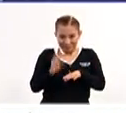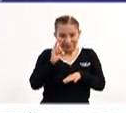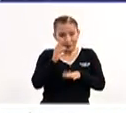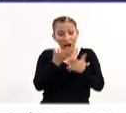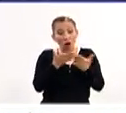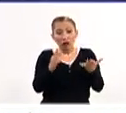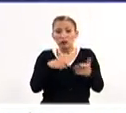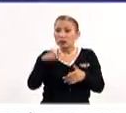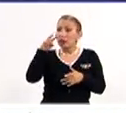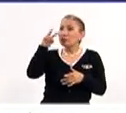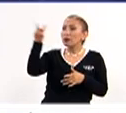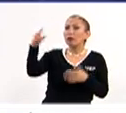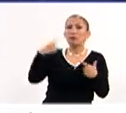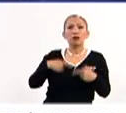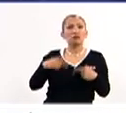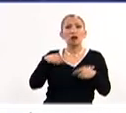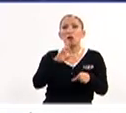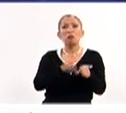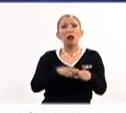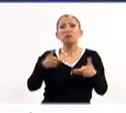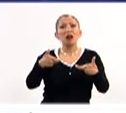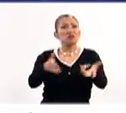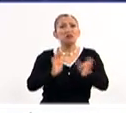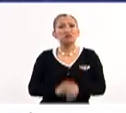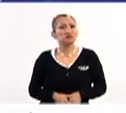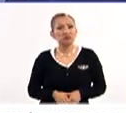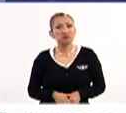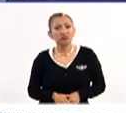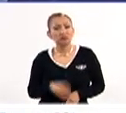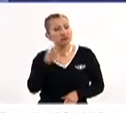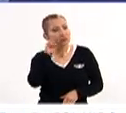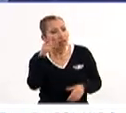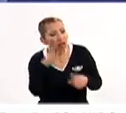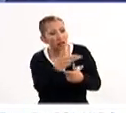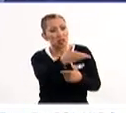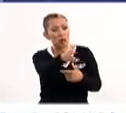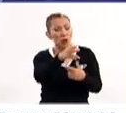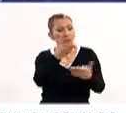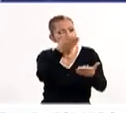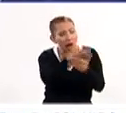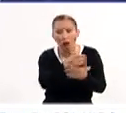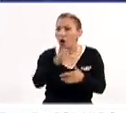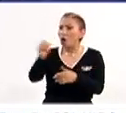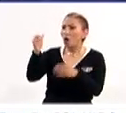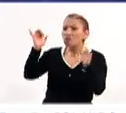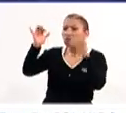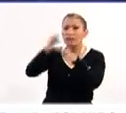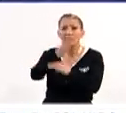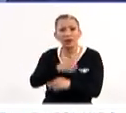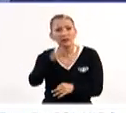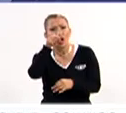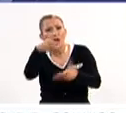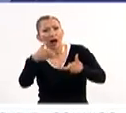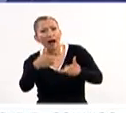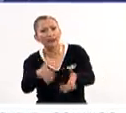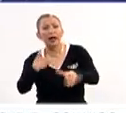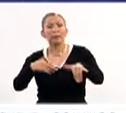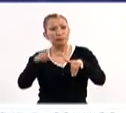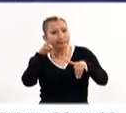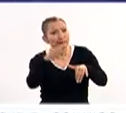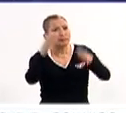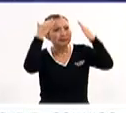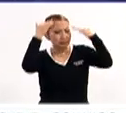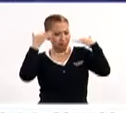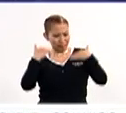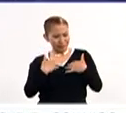ya puedes verlo en la gente, en cualquier lugar a donde vayas, en cualquier restaurante que tú vas, en cualquier evento que tú vas, en la calle caminando,